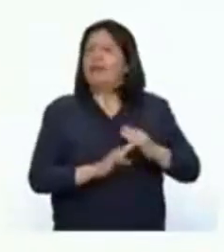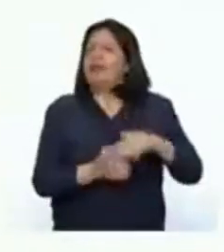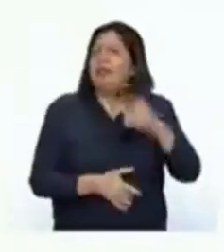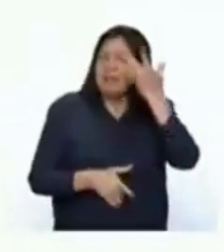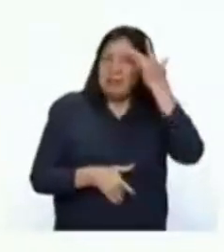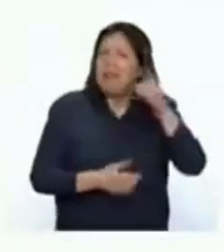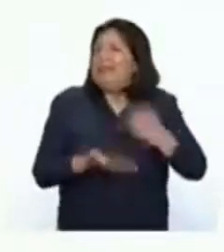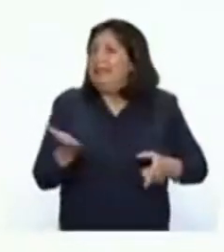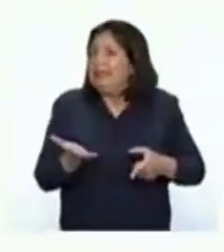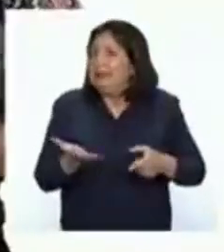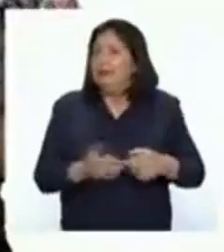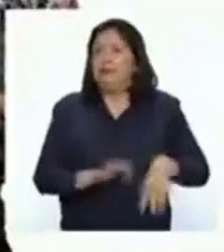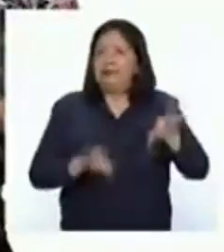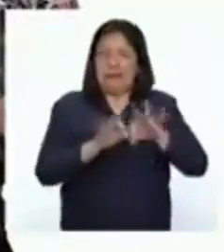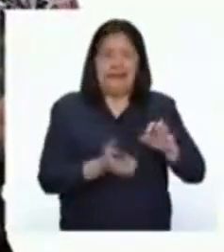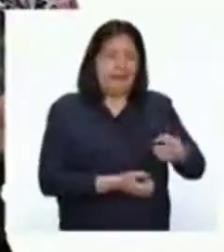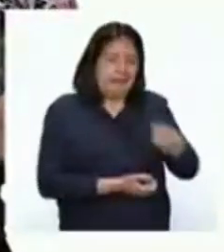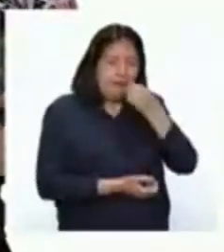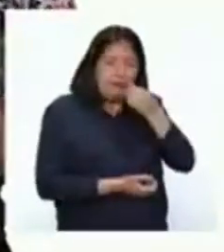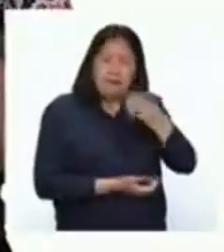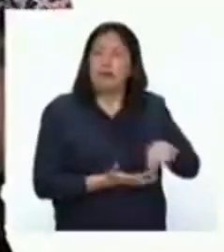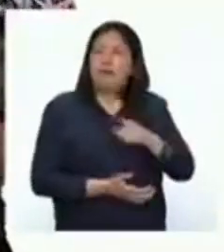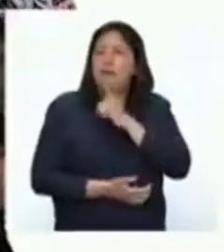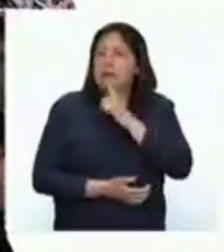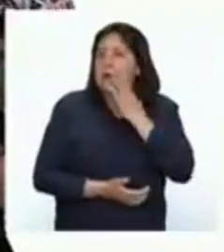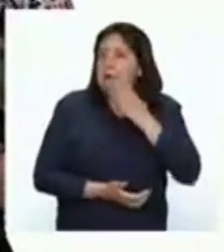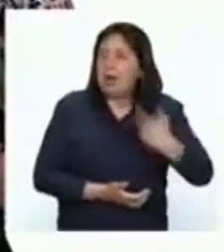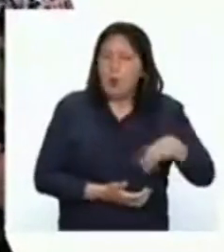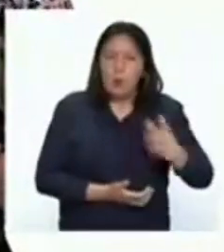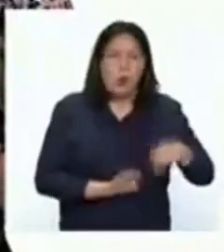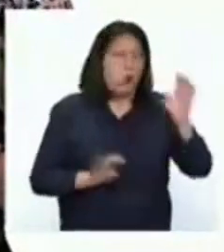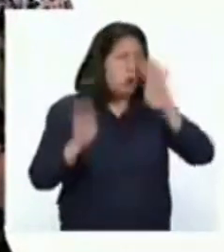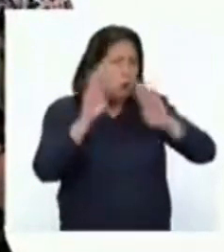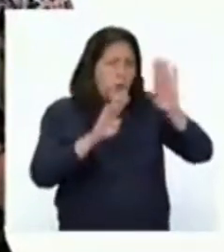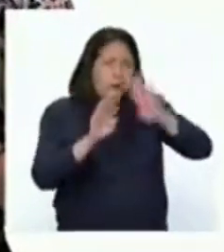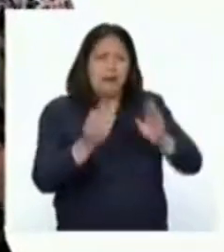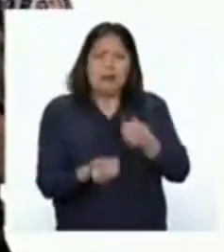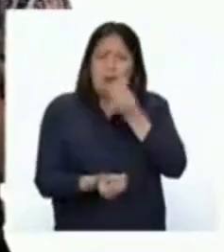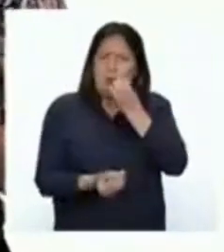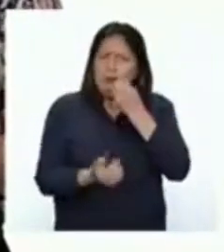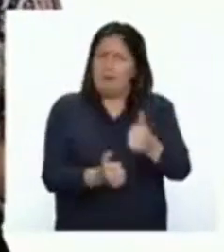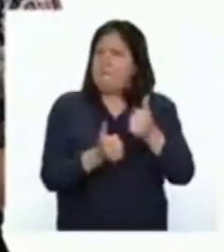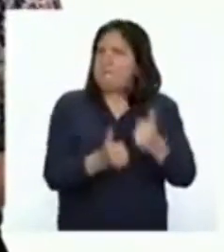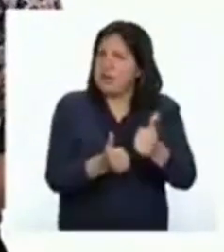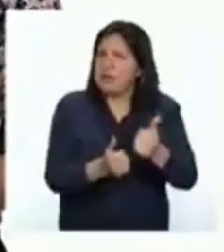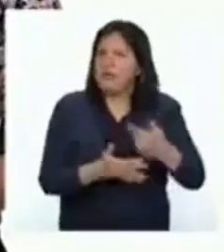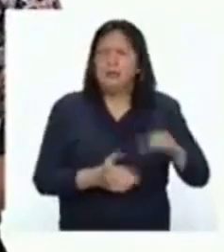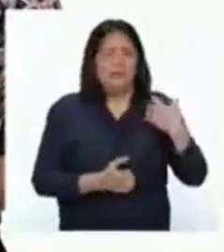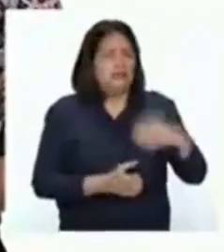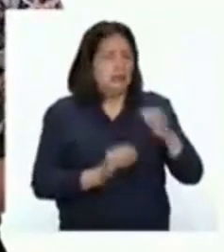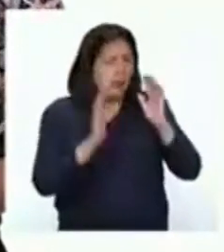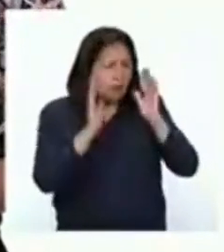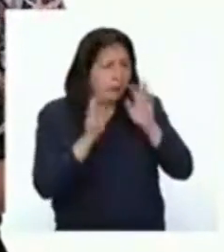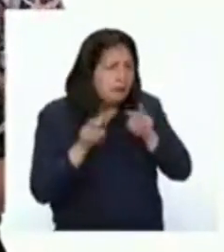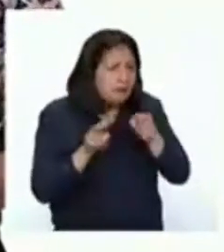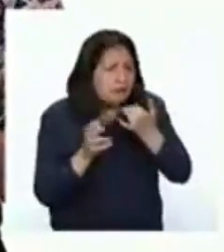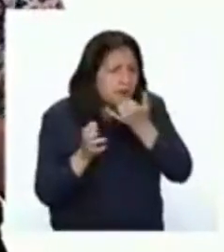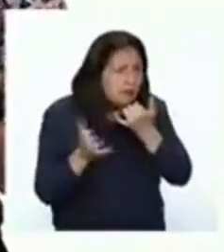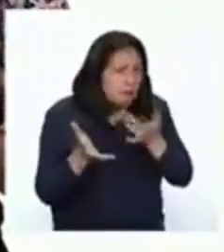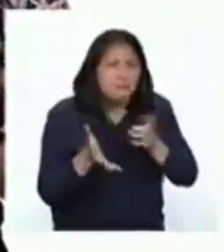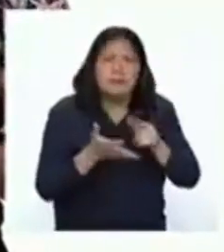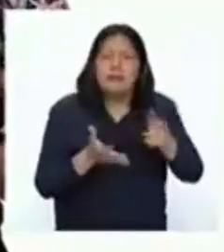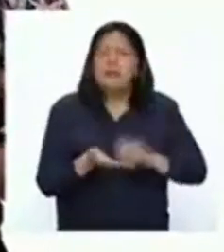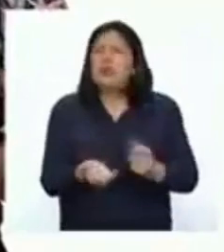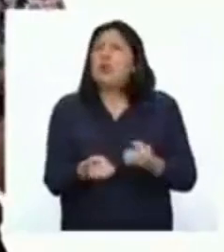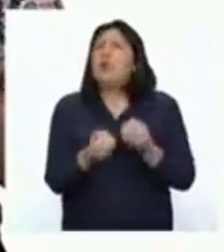era la alimentación de Teresa. Sus padres se preocupaban muchísimo por alimentarla correctamente y estar siempre atentos a su hemoglobina